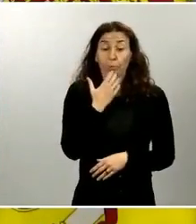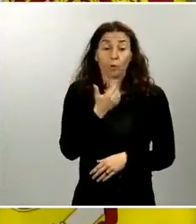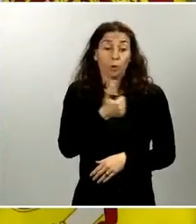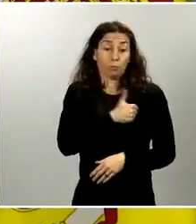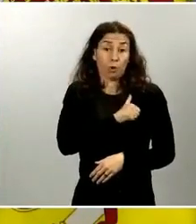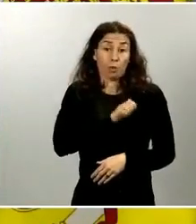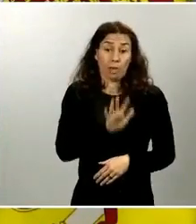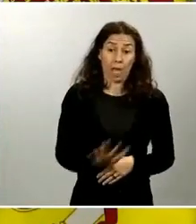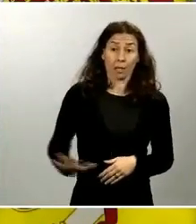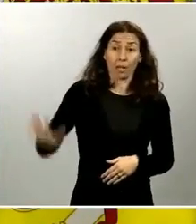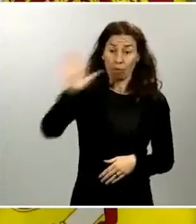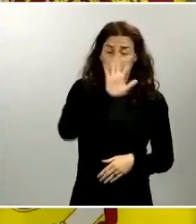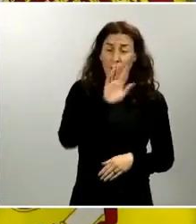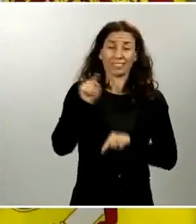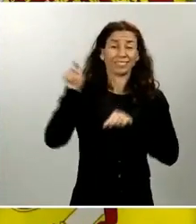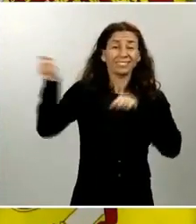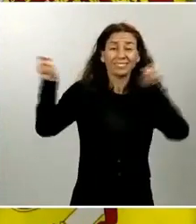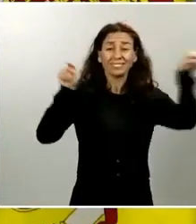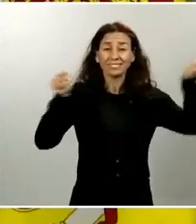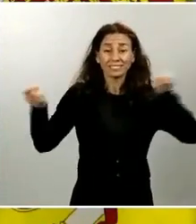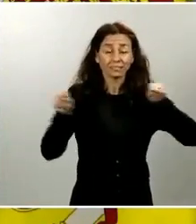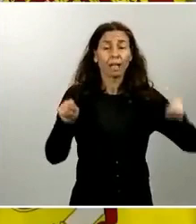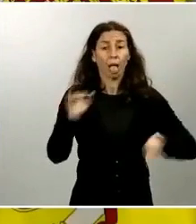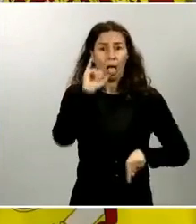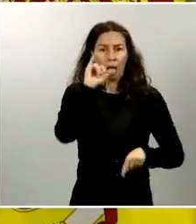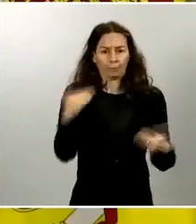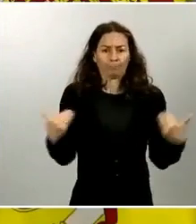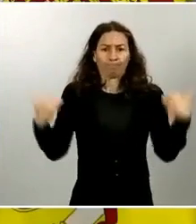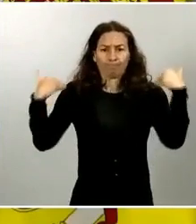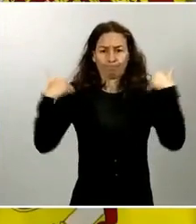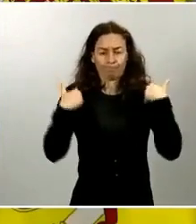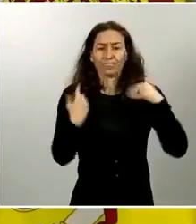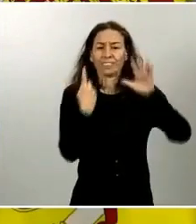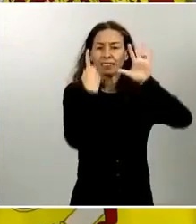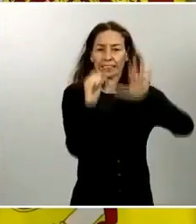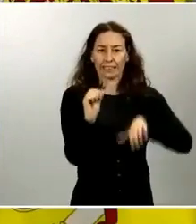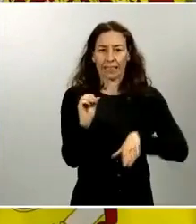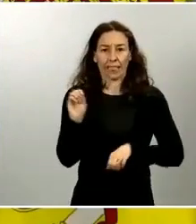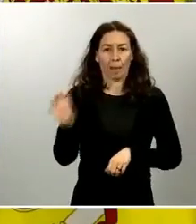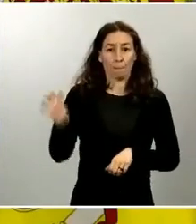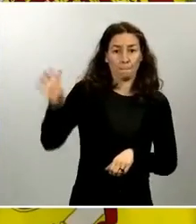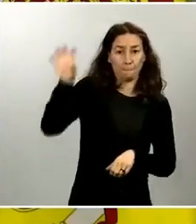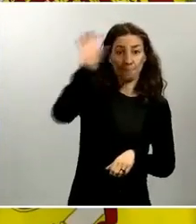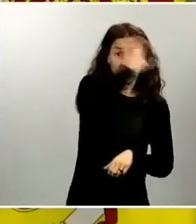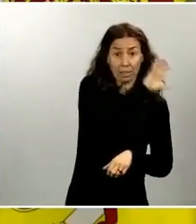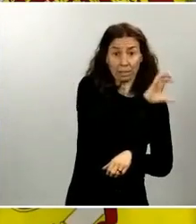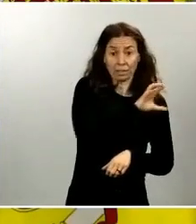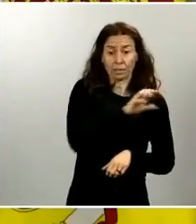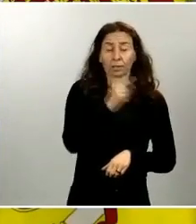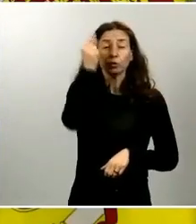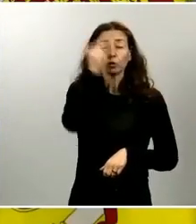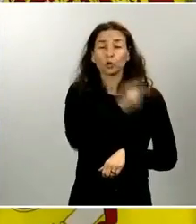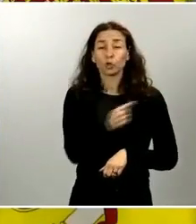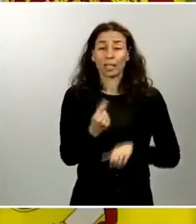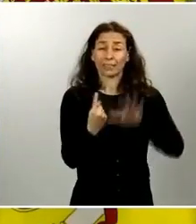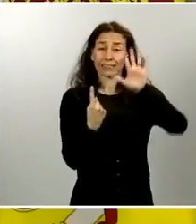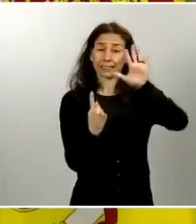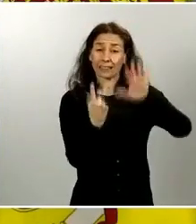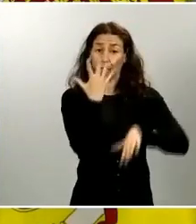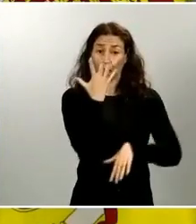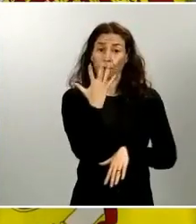con consejeros con una acreditación en 60 países y agregados que cumplen un total de 65 países